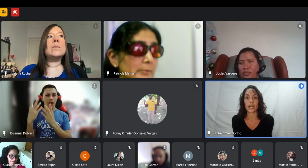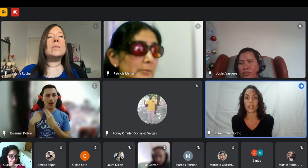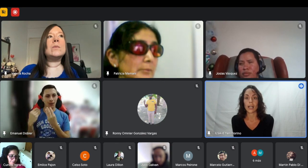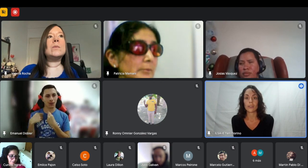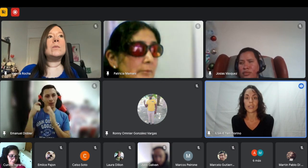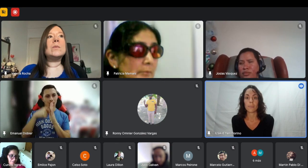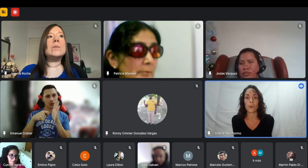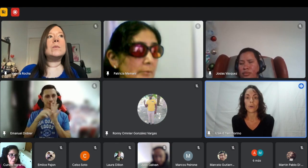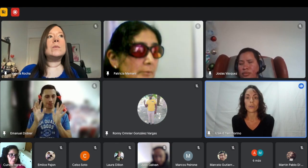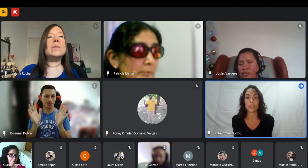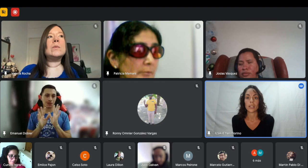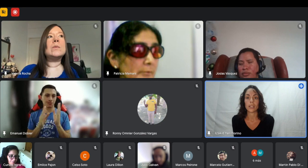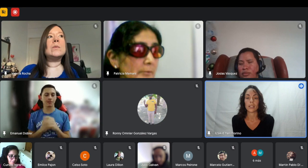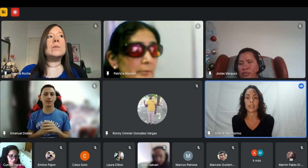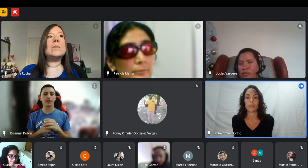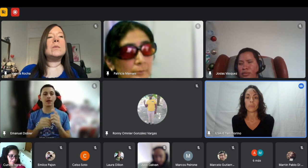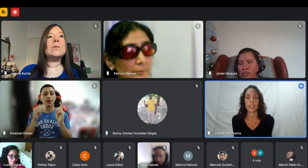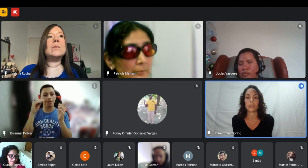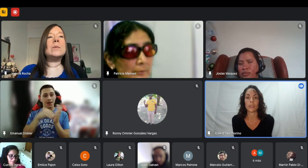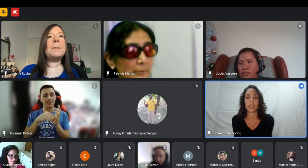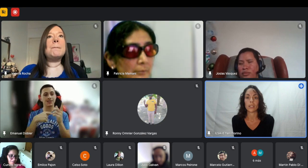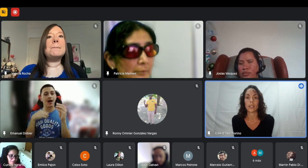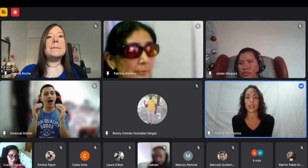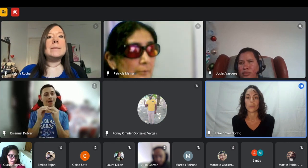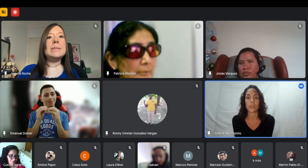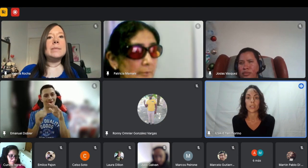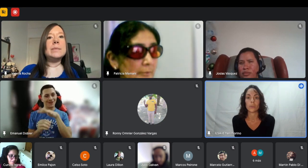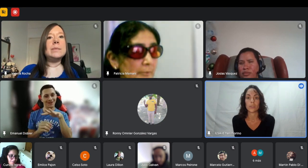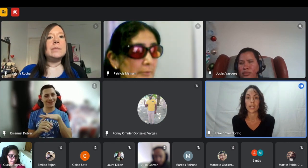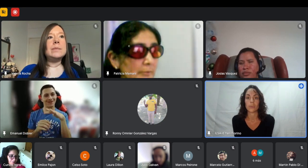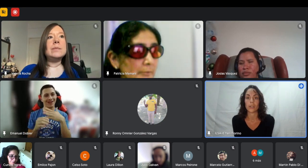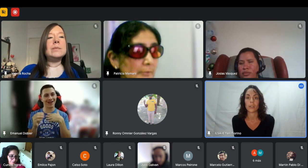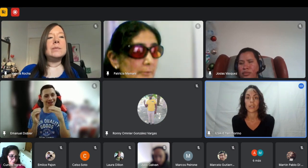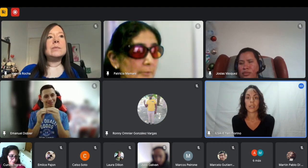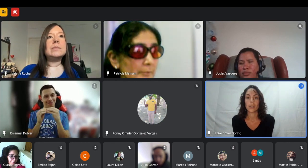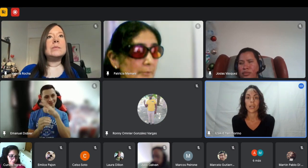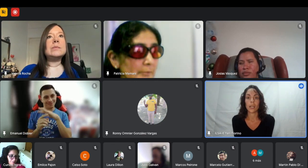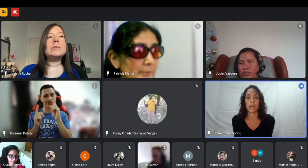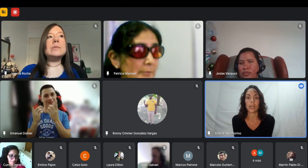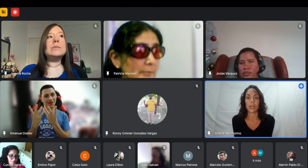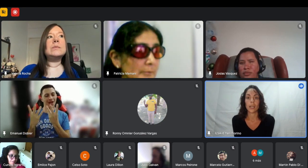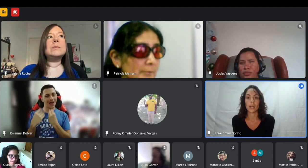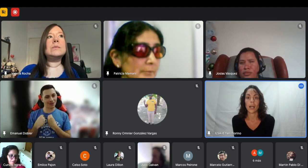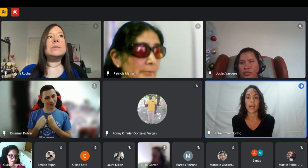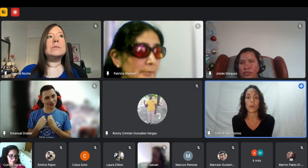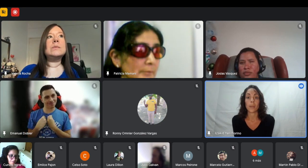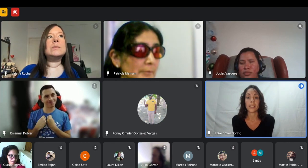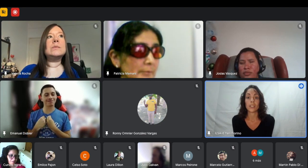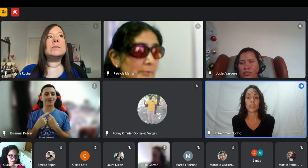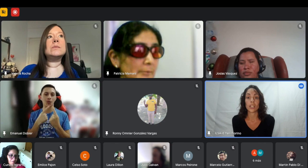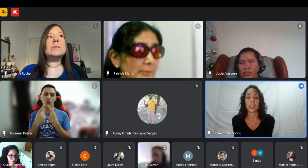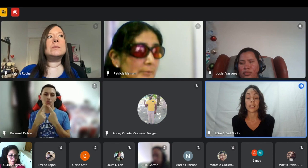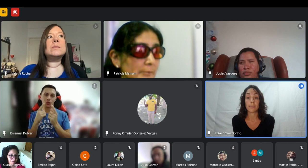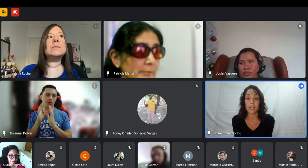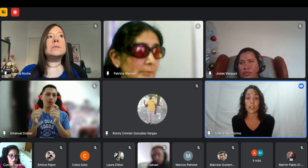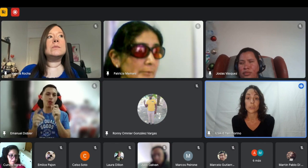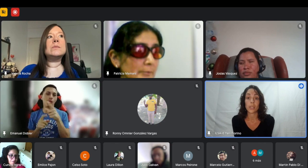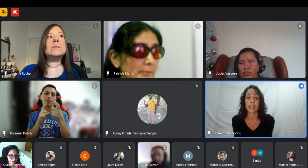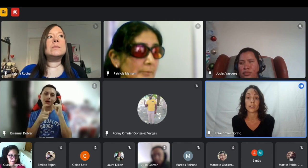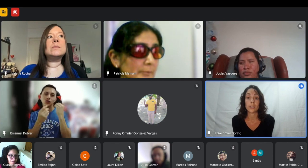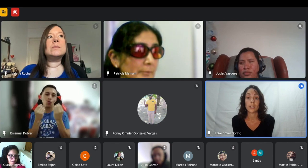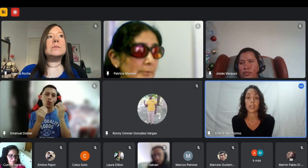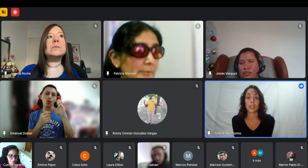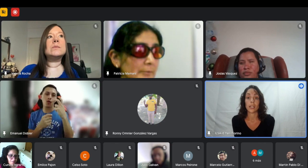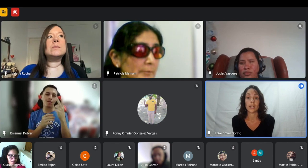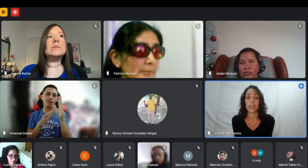fueron acordando de a poco que fue poniendo en el currículo y ahí va hay compañeros que también lo